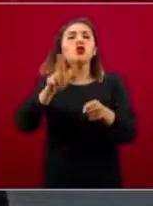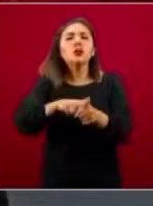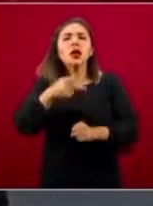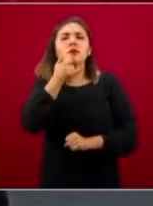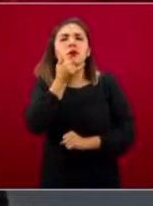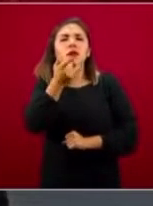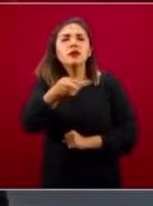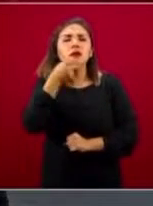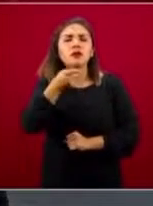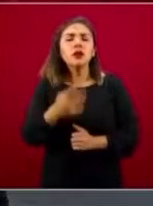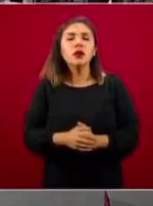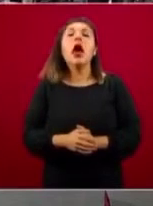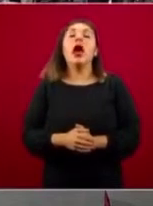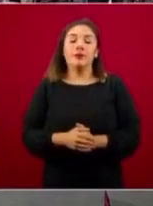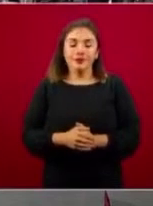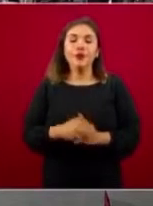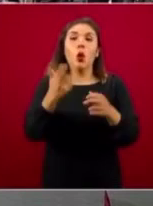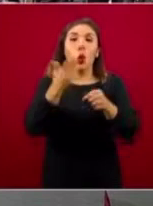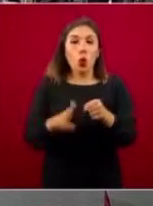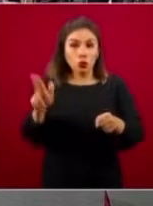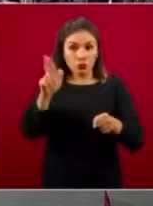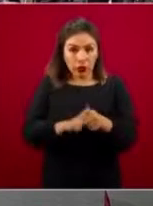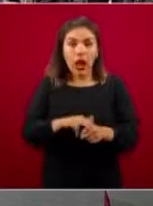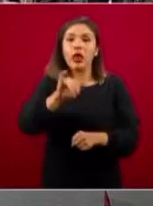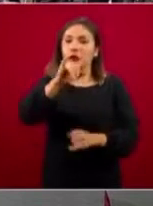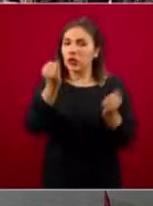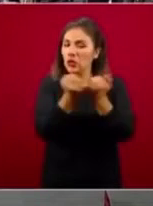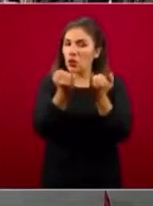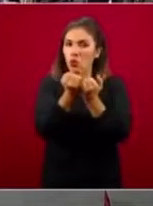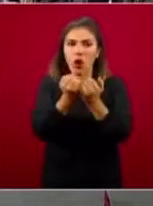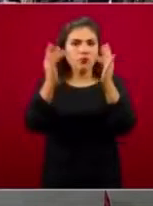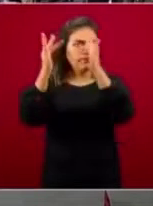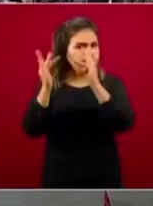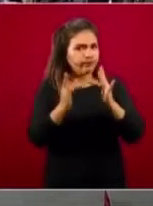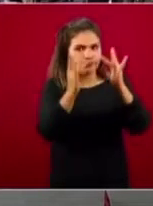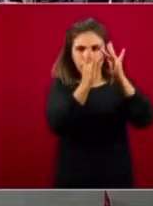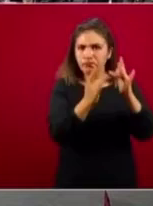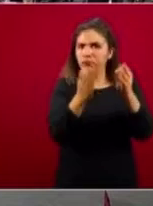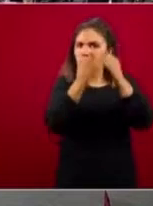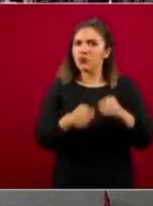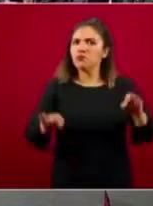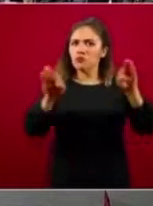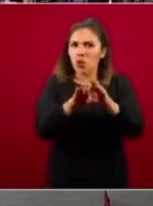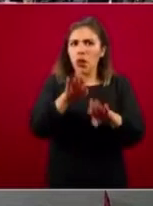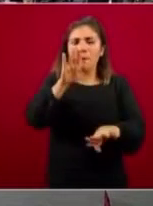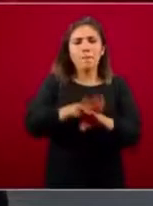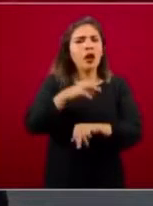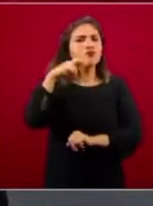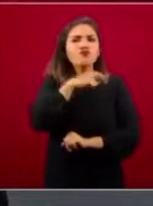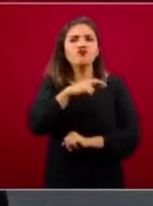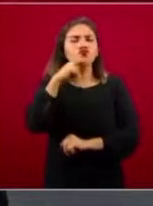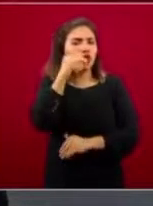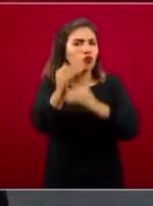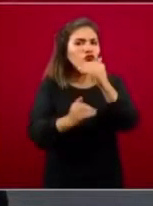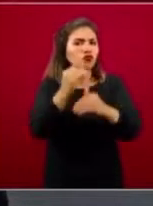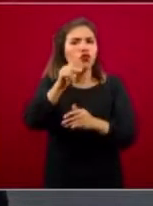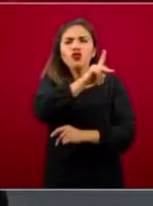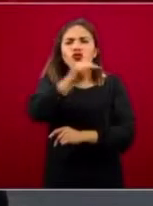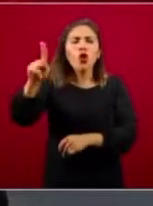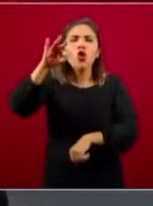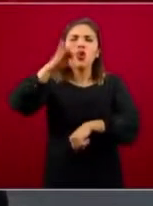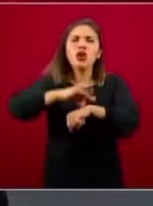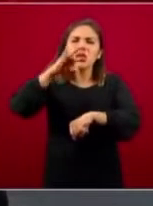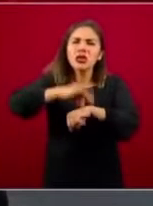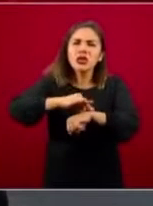Los hospitales, por cierto, sí son prioritarios para ser conectados y van a conectarse prácticamente todas las clínicas